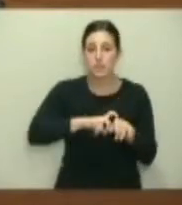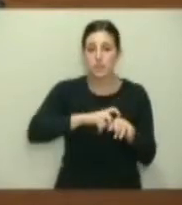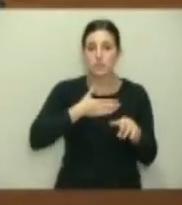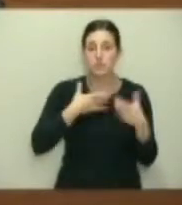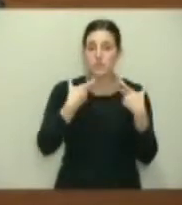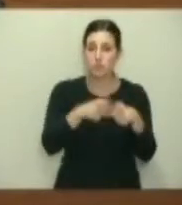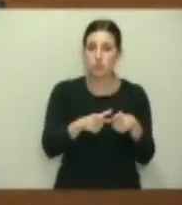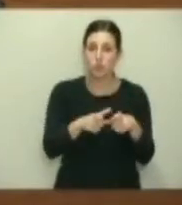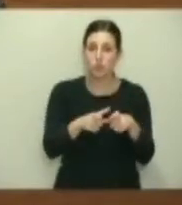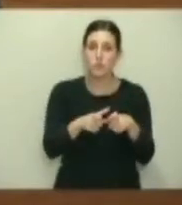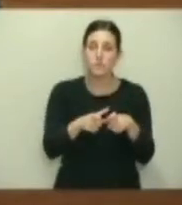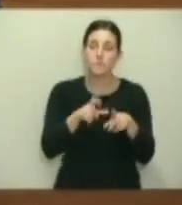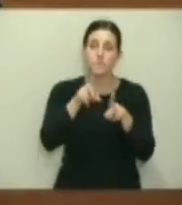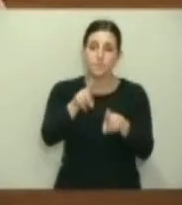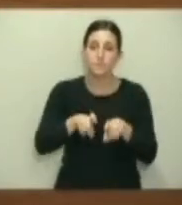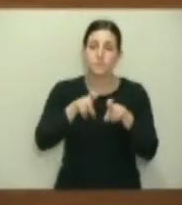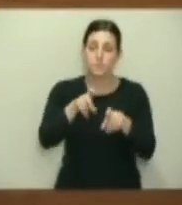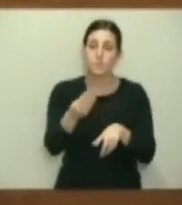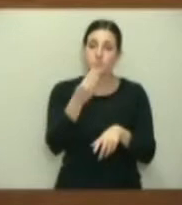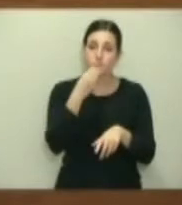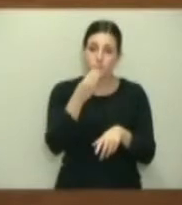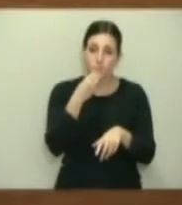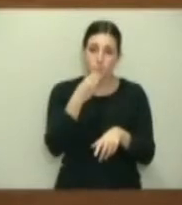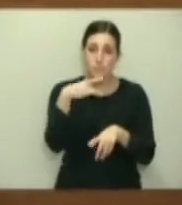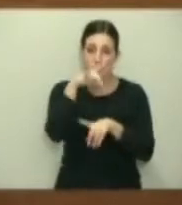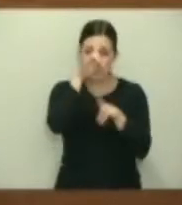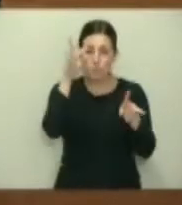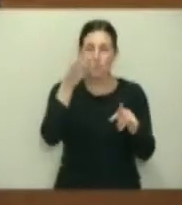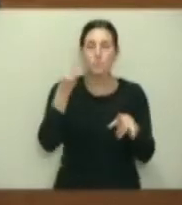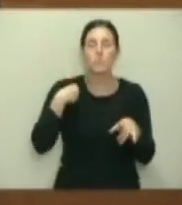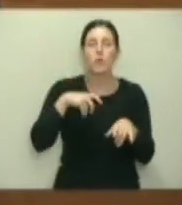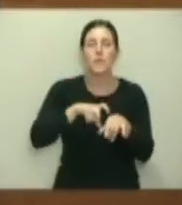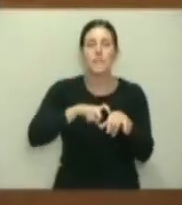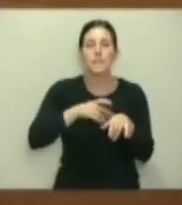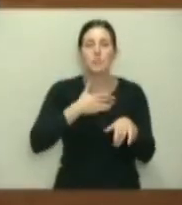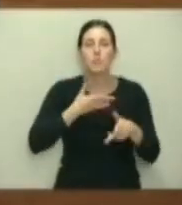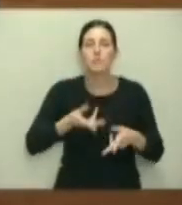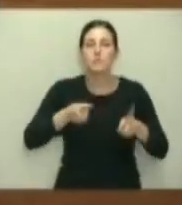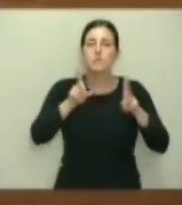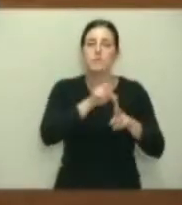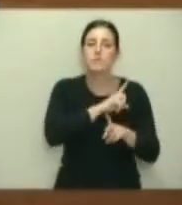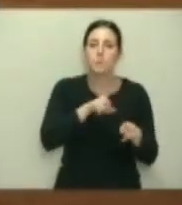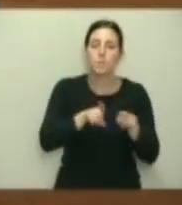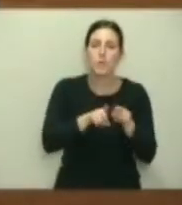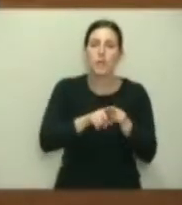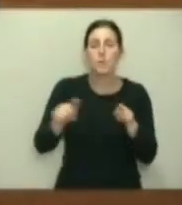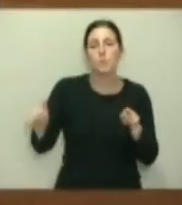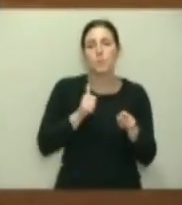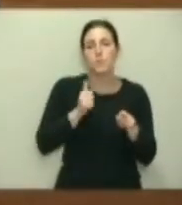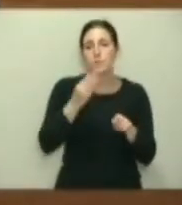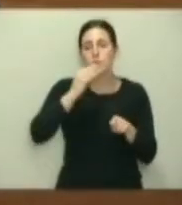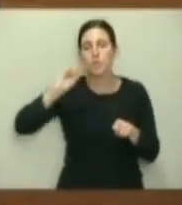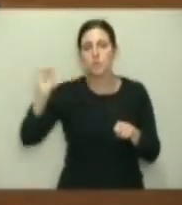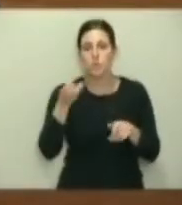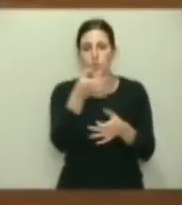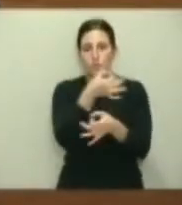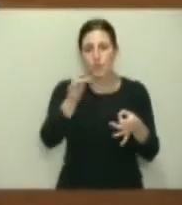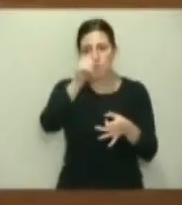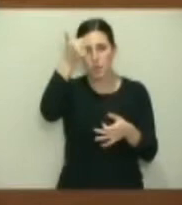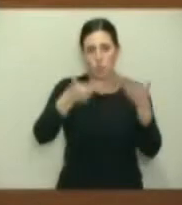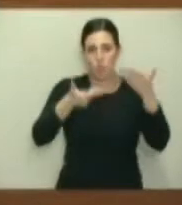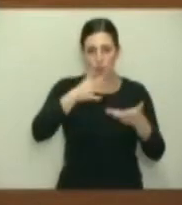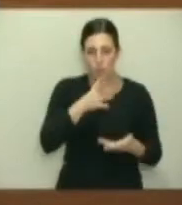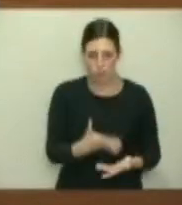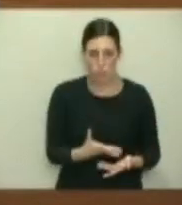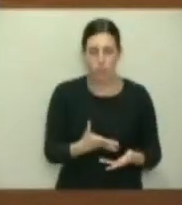agroalimentario. Precisamente, nos parece que son unas características que podrían permitir el que se estableciese un aprovechamiento de los alimentos mucho más eficaz del que tenemos ahora.